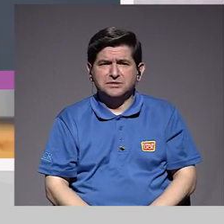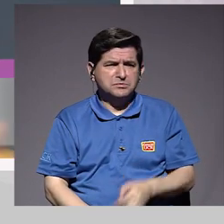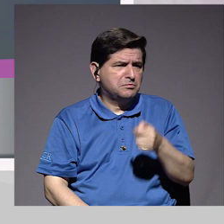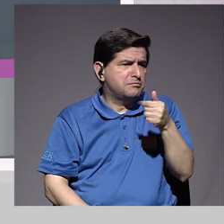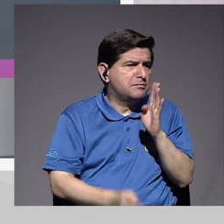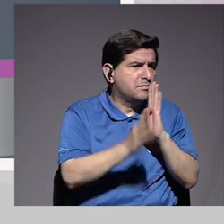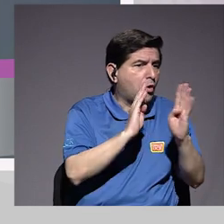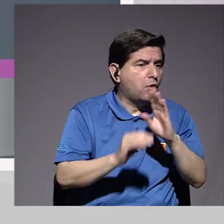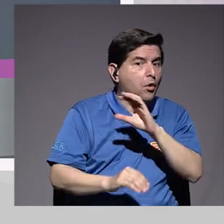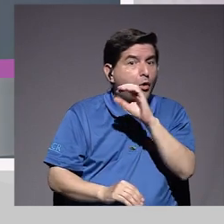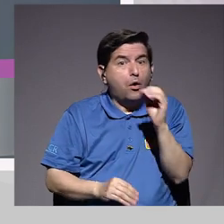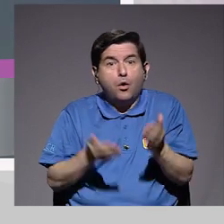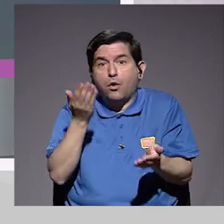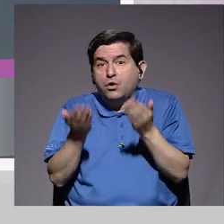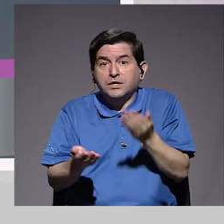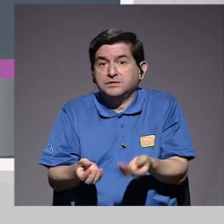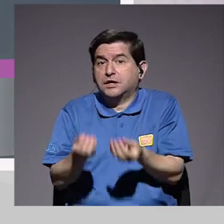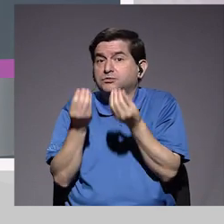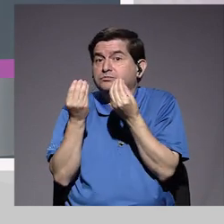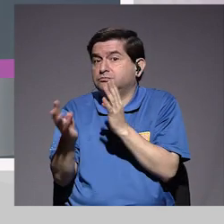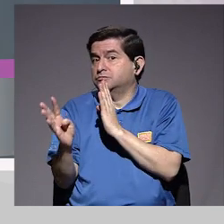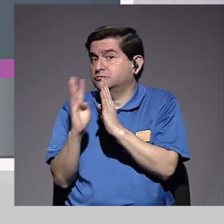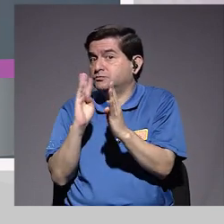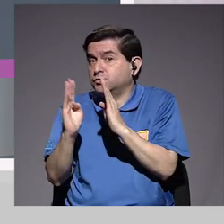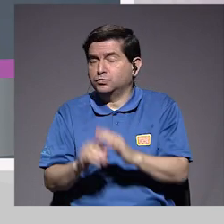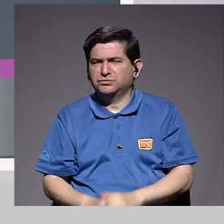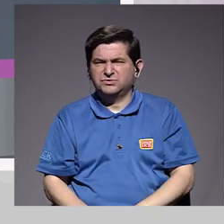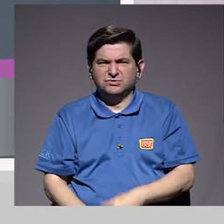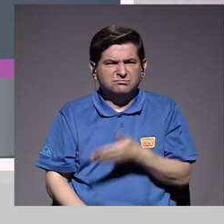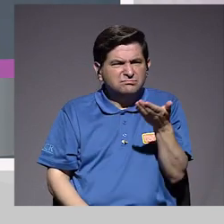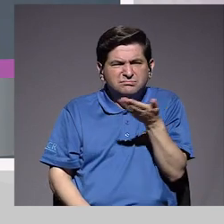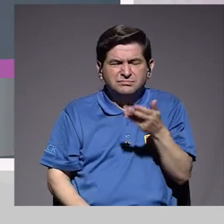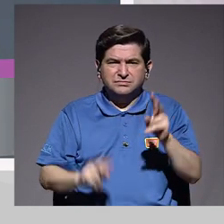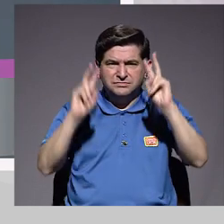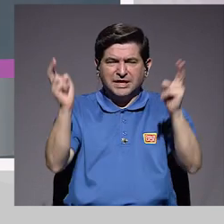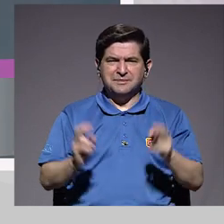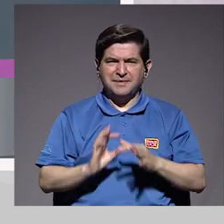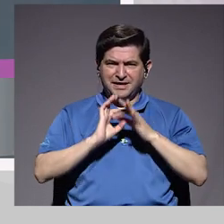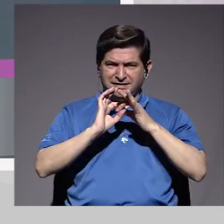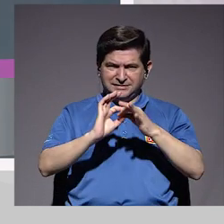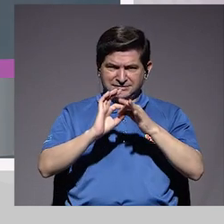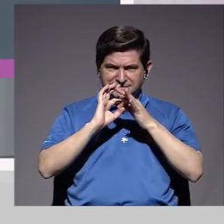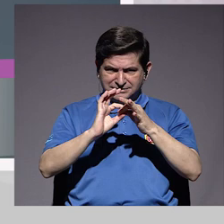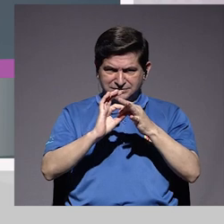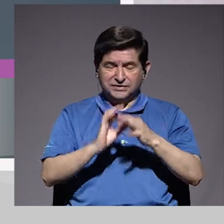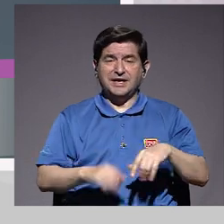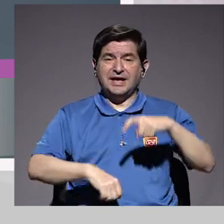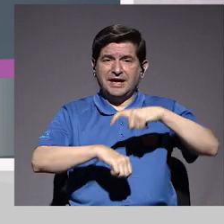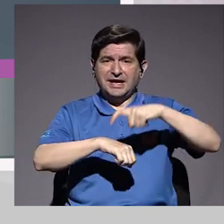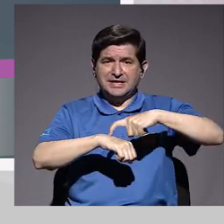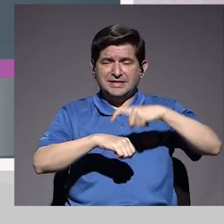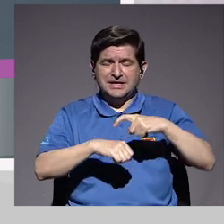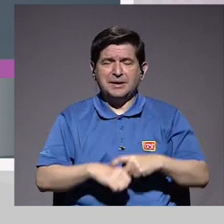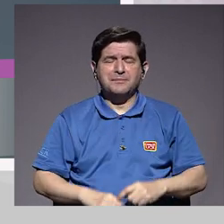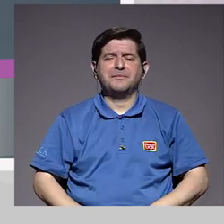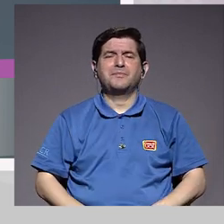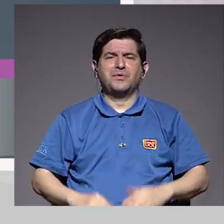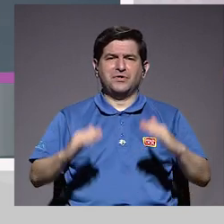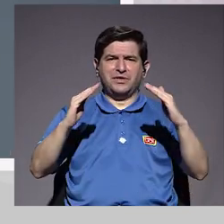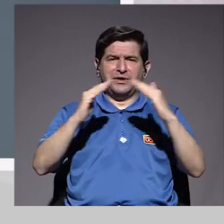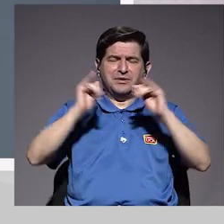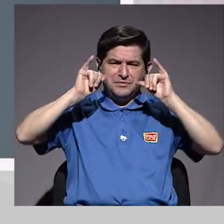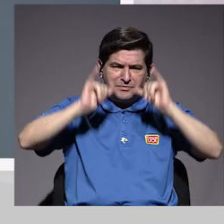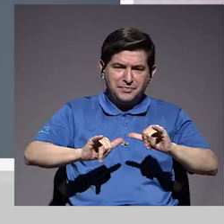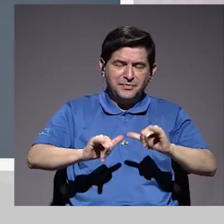también se habla mucho y tiene que ver con el tema de la sexualidad en estas épocas de confinamiento. Para esto tenemos como